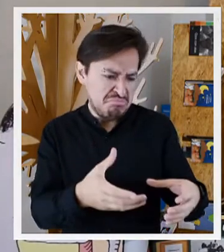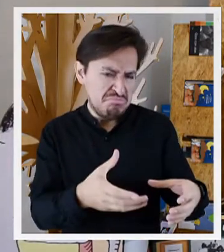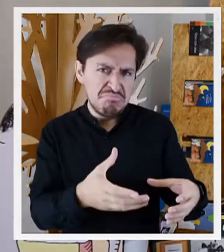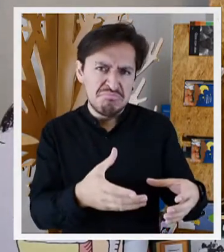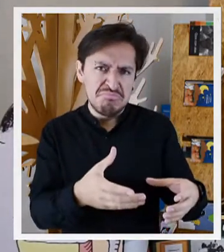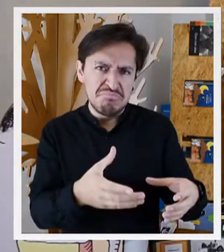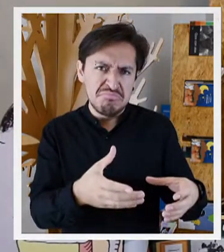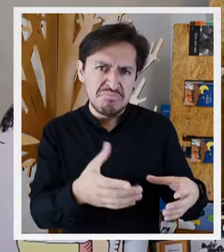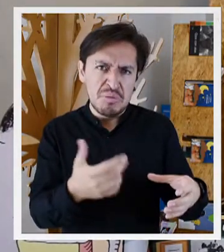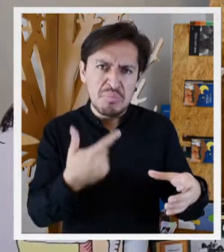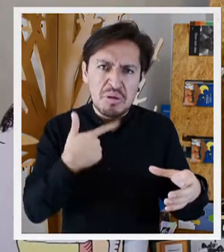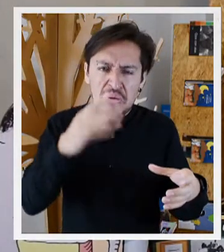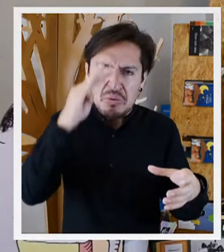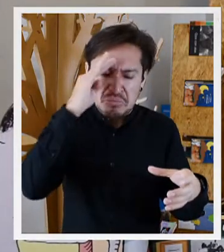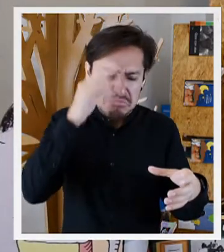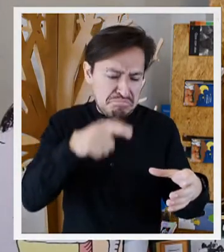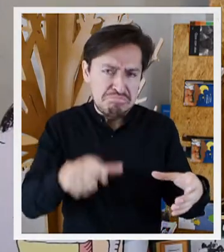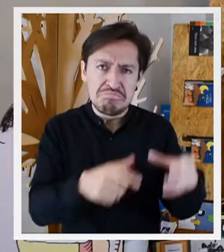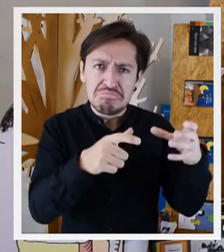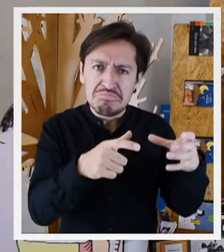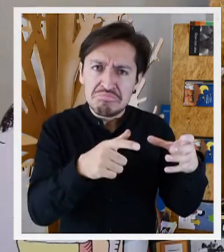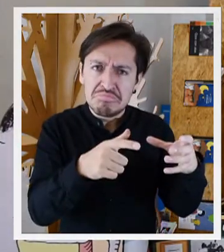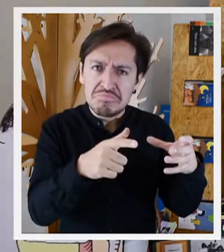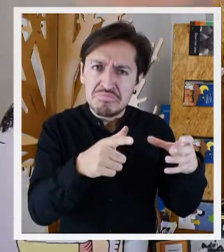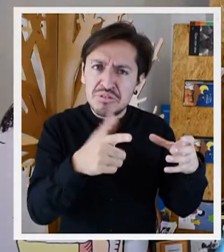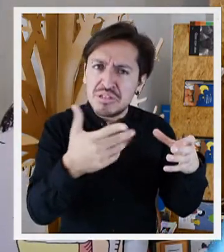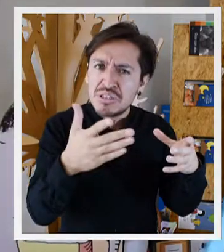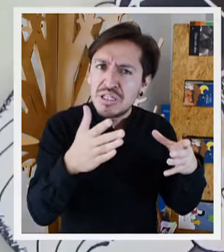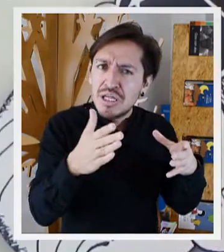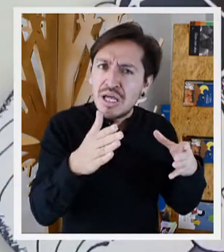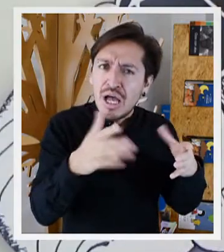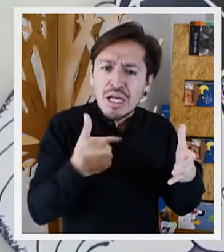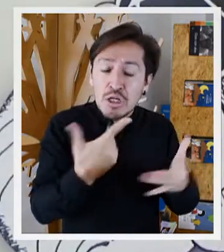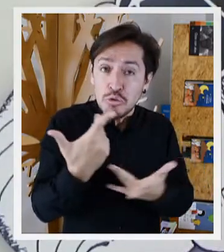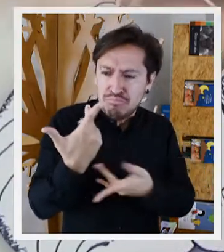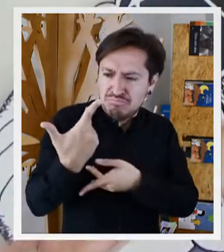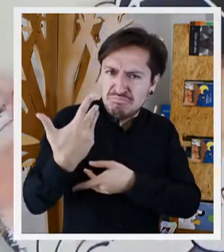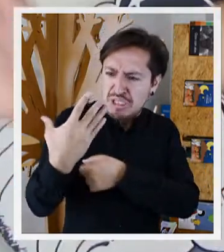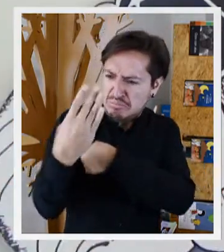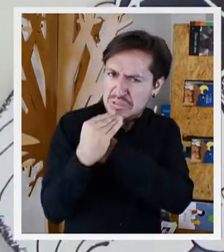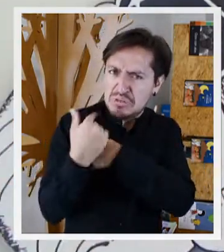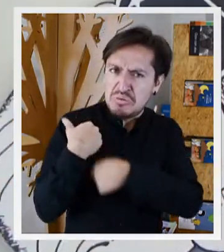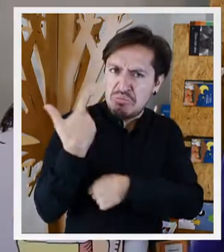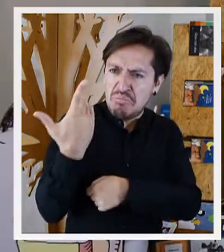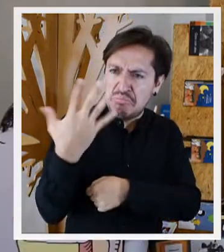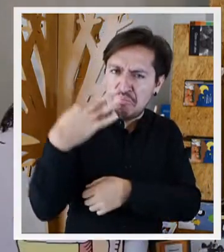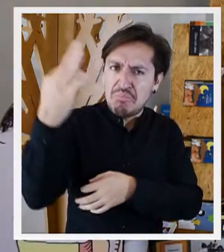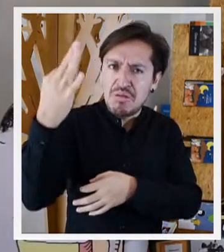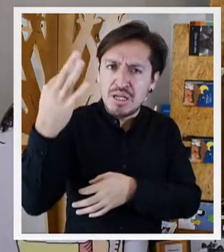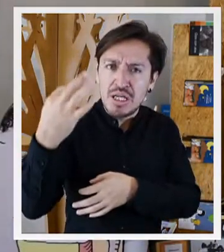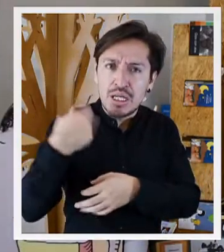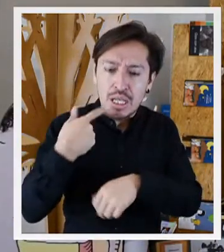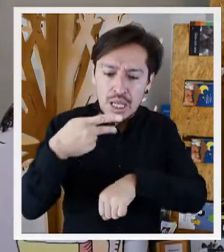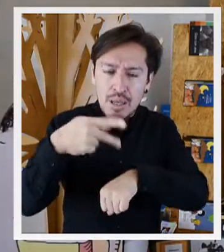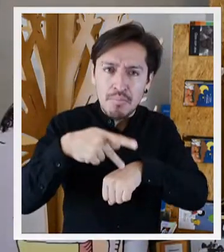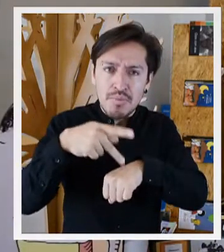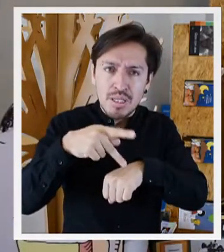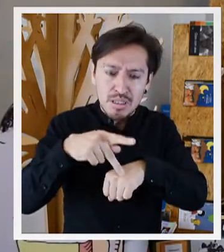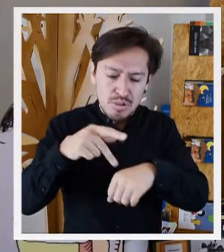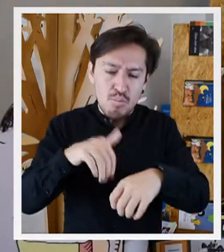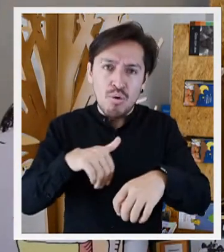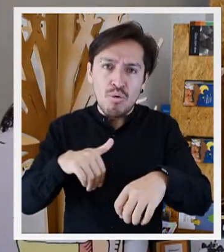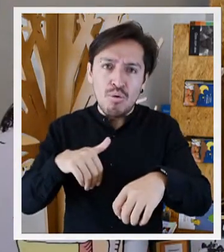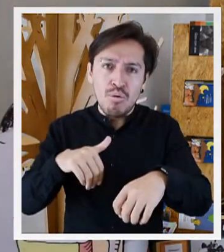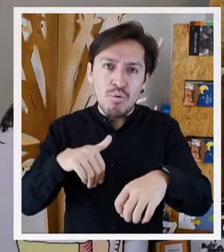Sé que eso no tiene mucho sentido, pero juraría que la piedra me puso el pie. Me movía yo diciendo, ¿cómo que me deja encontrar? Y la